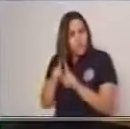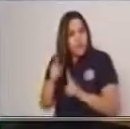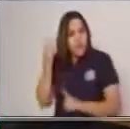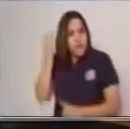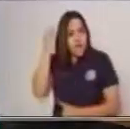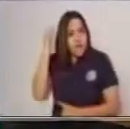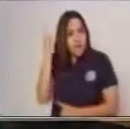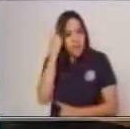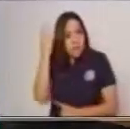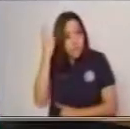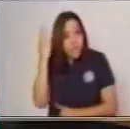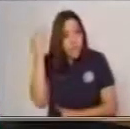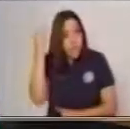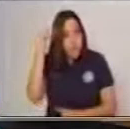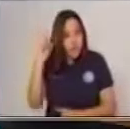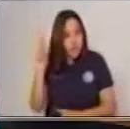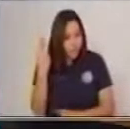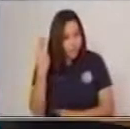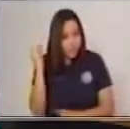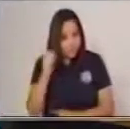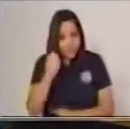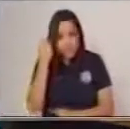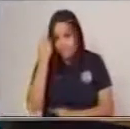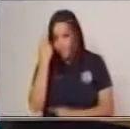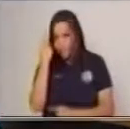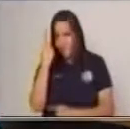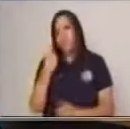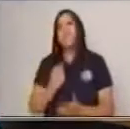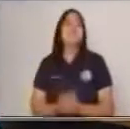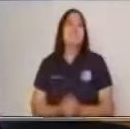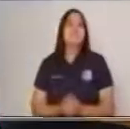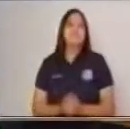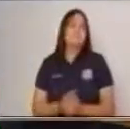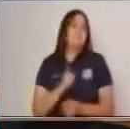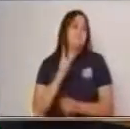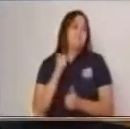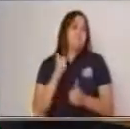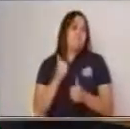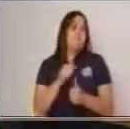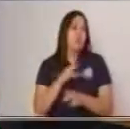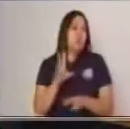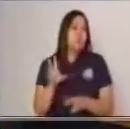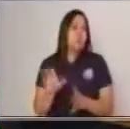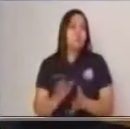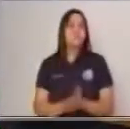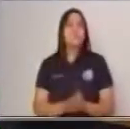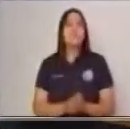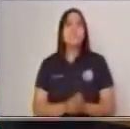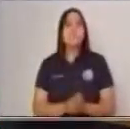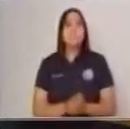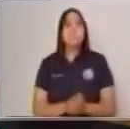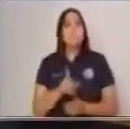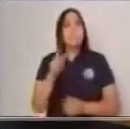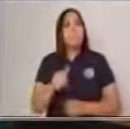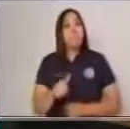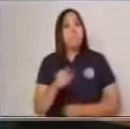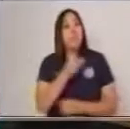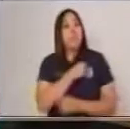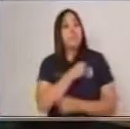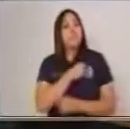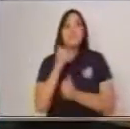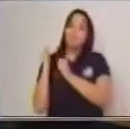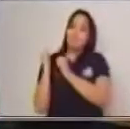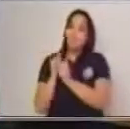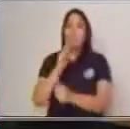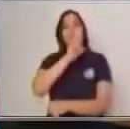principal, de una idea secundaria? Perfecto. Ahora, quiero que me acompañen a